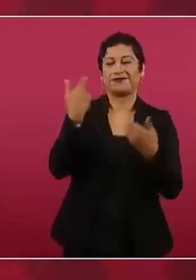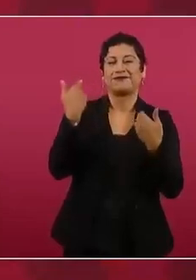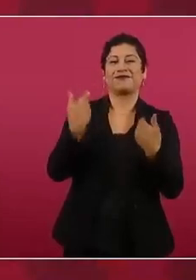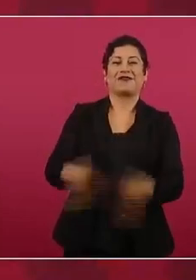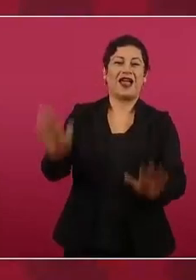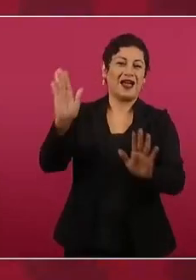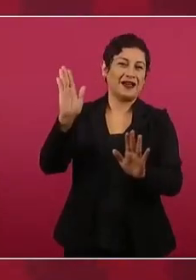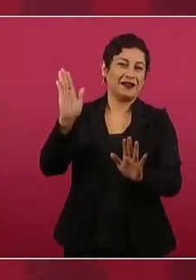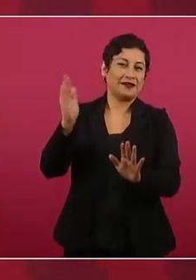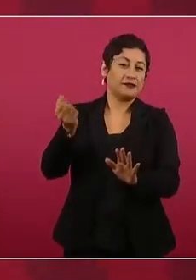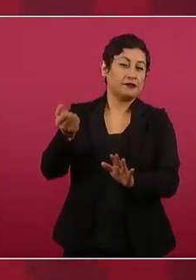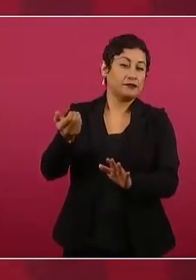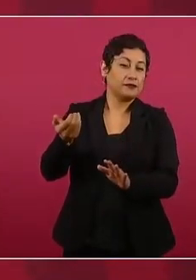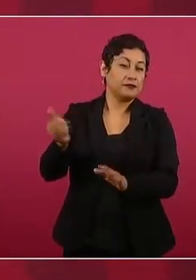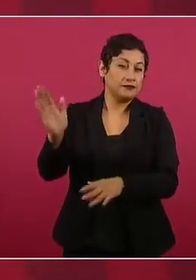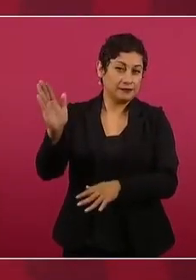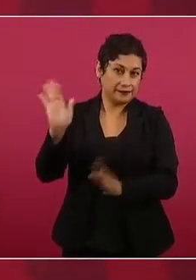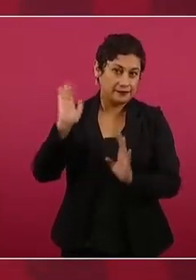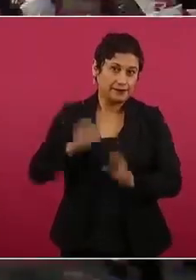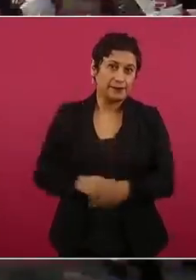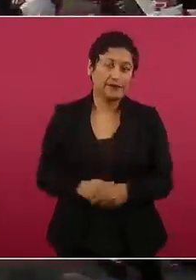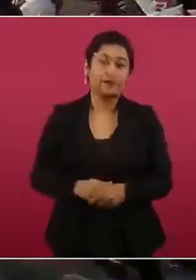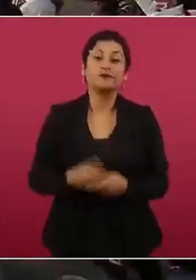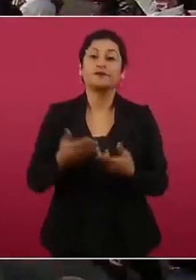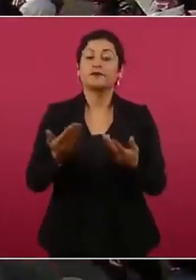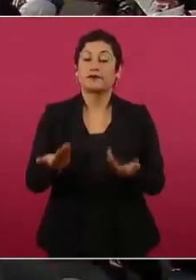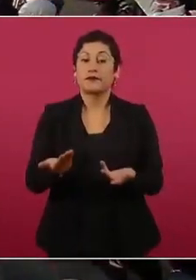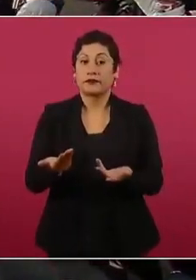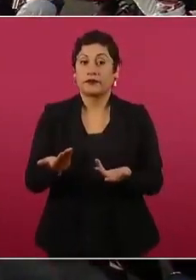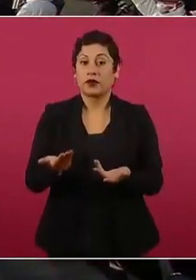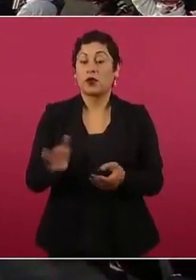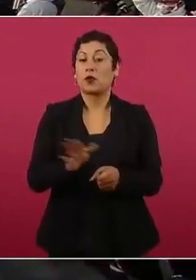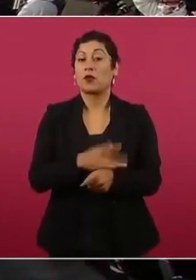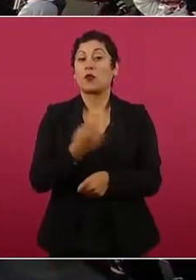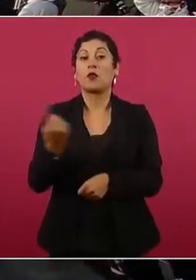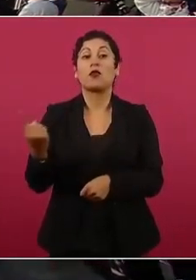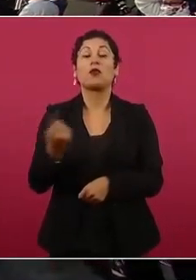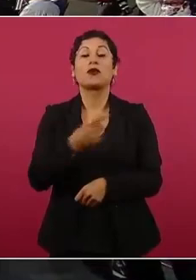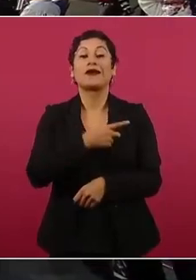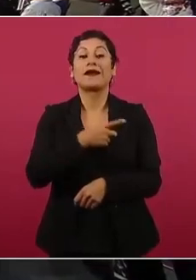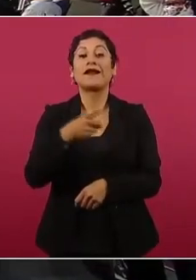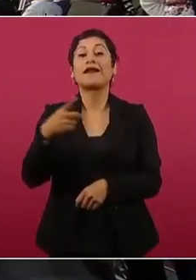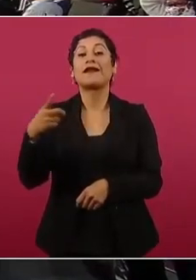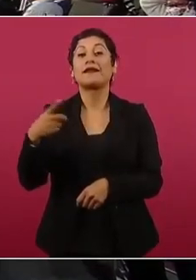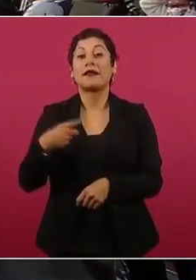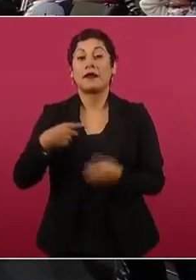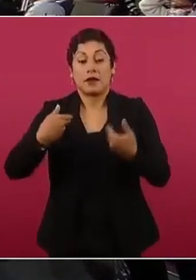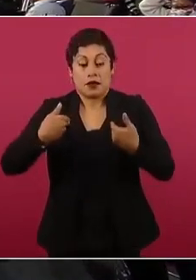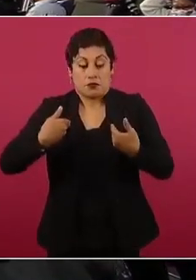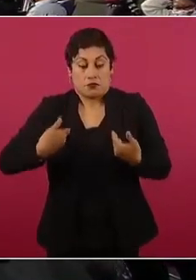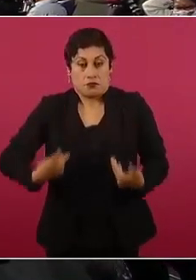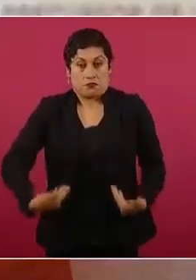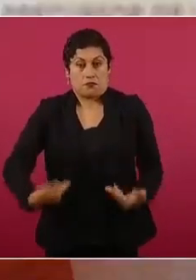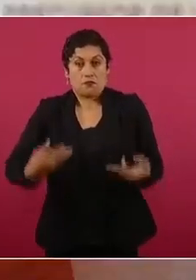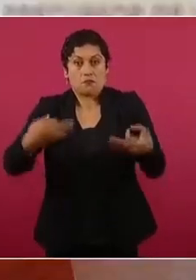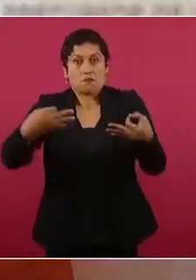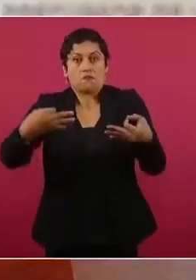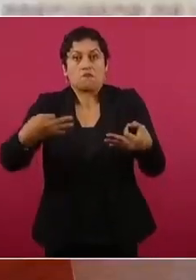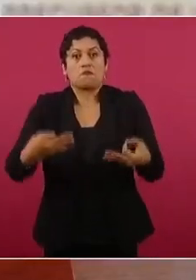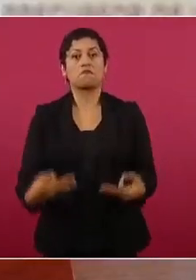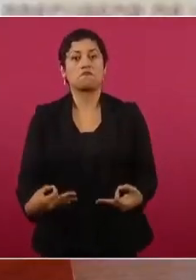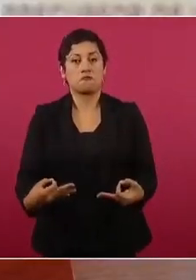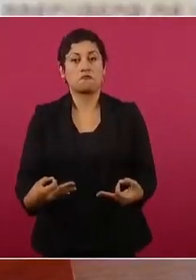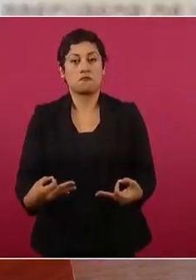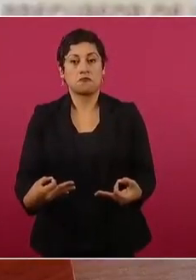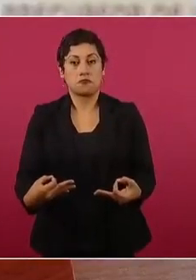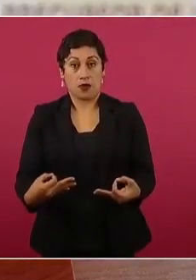demuestren que son buenos ciudadanos los